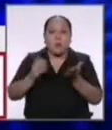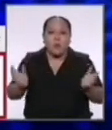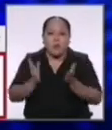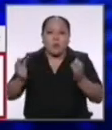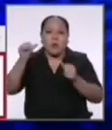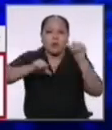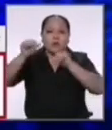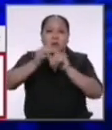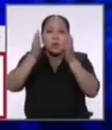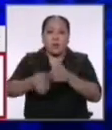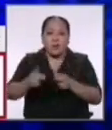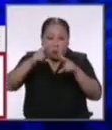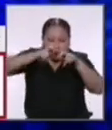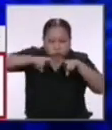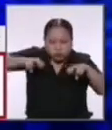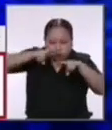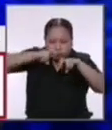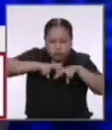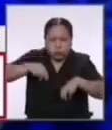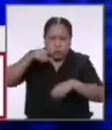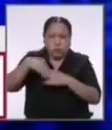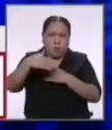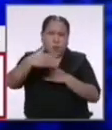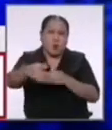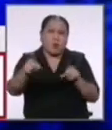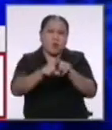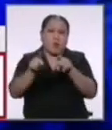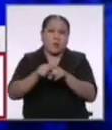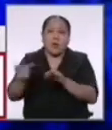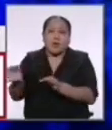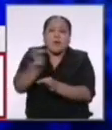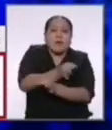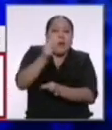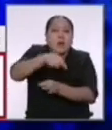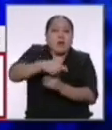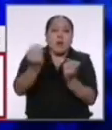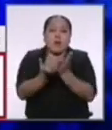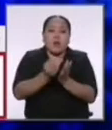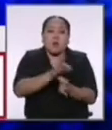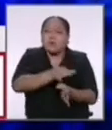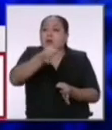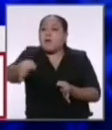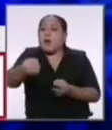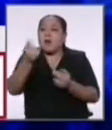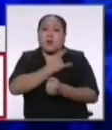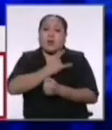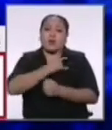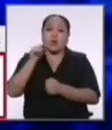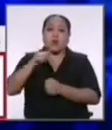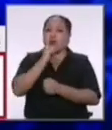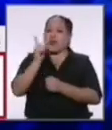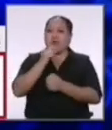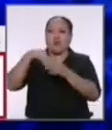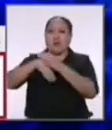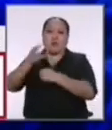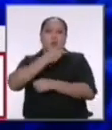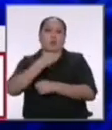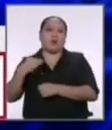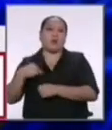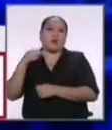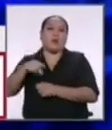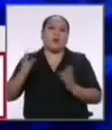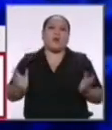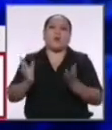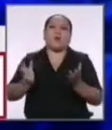científicos puedan hacer investigación para luego por supuesto trasladarla a los colegios y trasladarla a las universidades pero no desde un ministerio como se anda diciendo